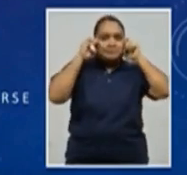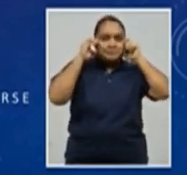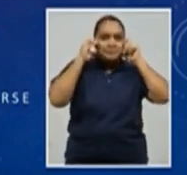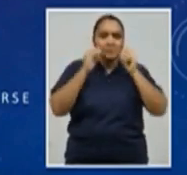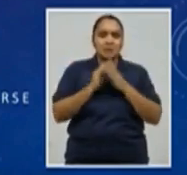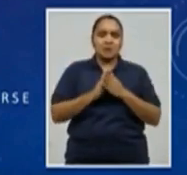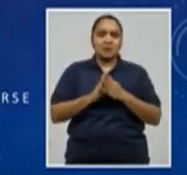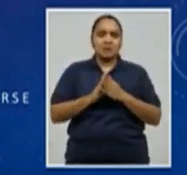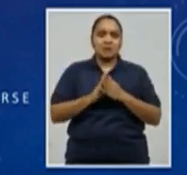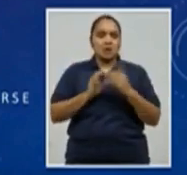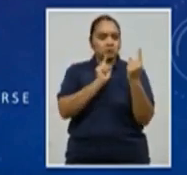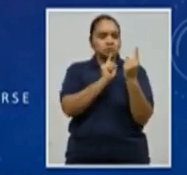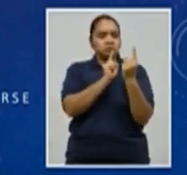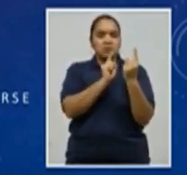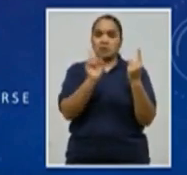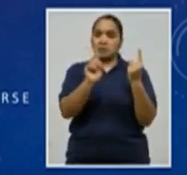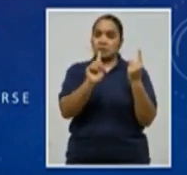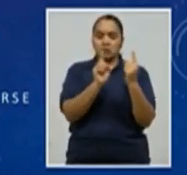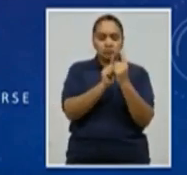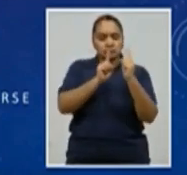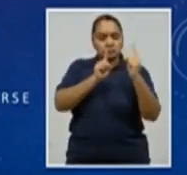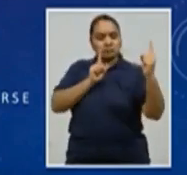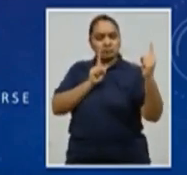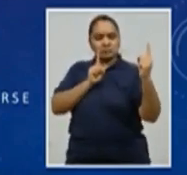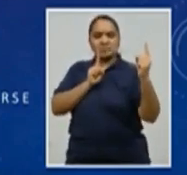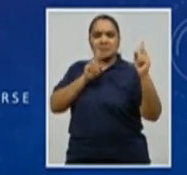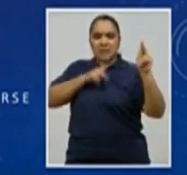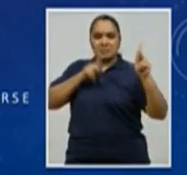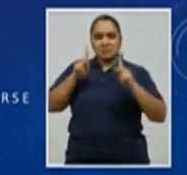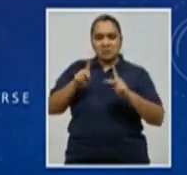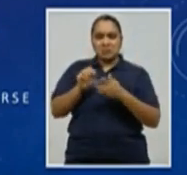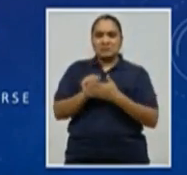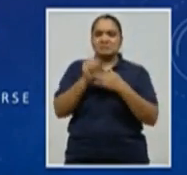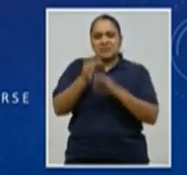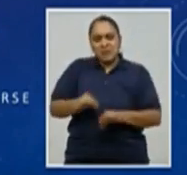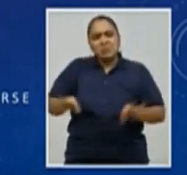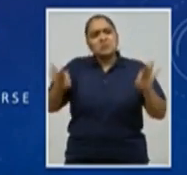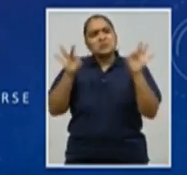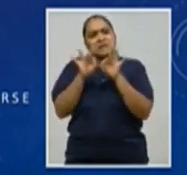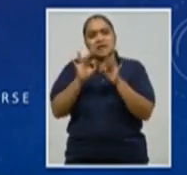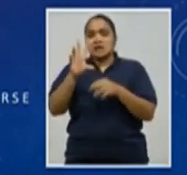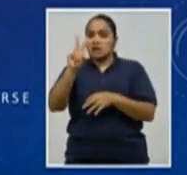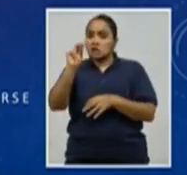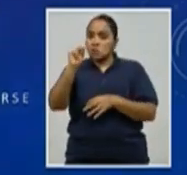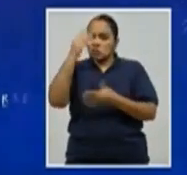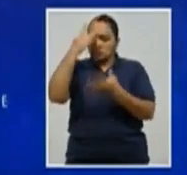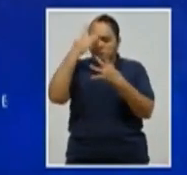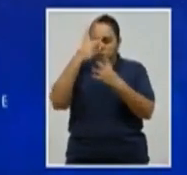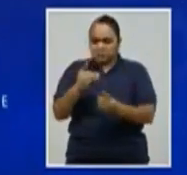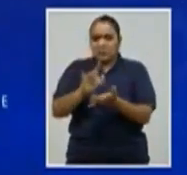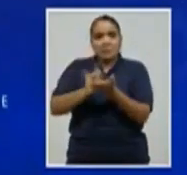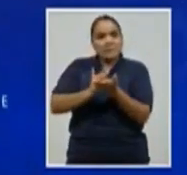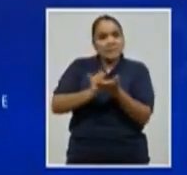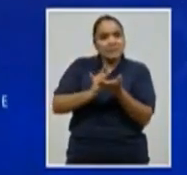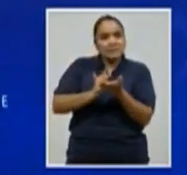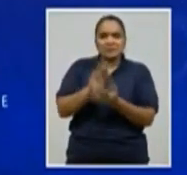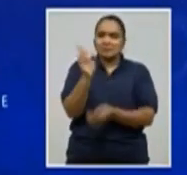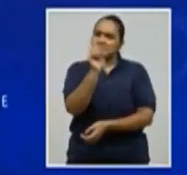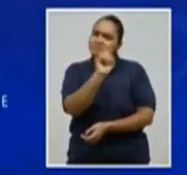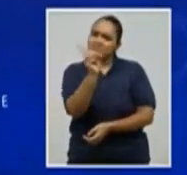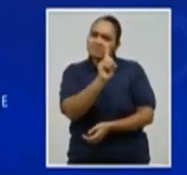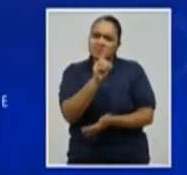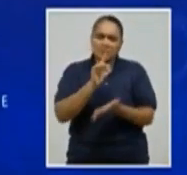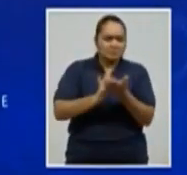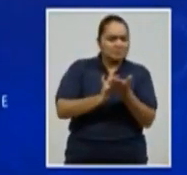tener un contacto, tener un distanciamiento físico con las personas. Y muy importante también, no se automedique. Si usted toma un